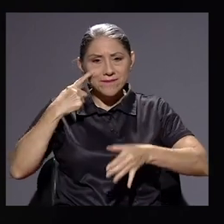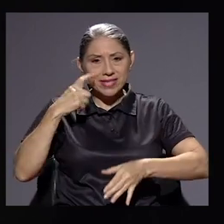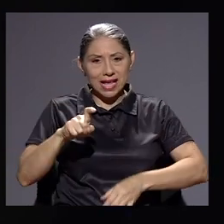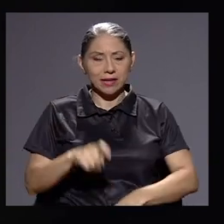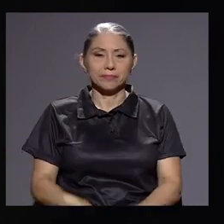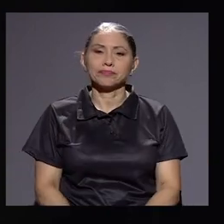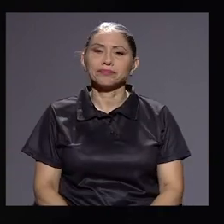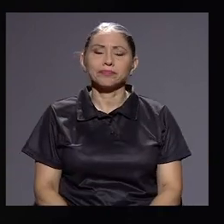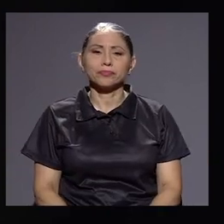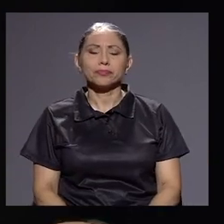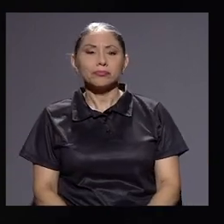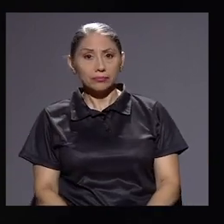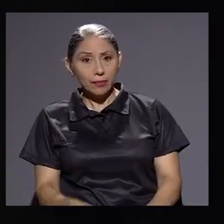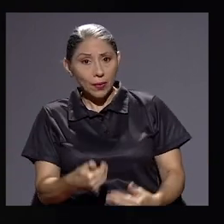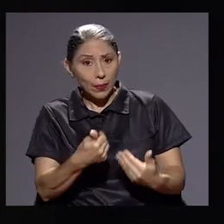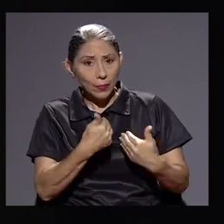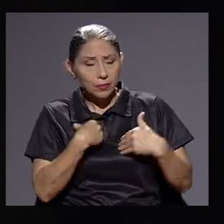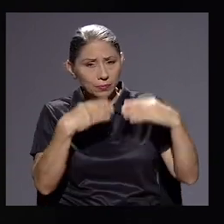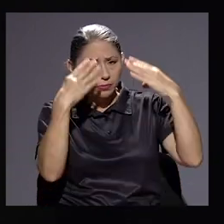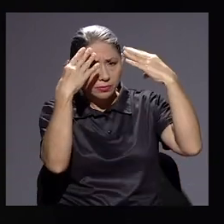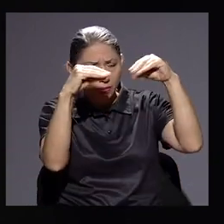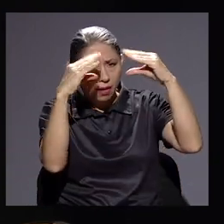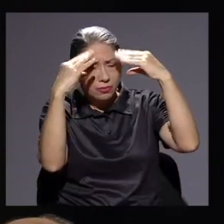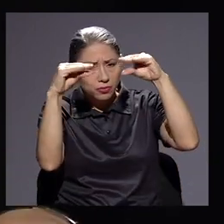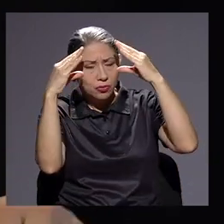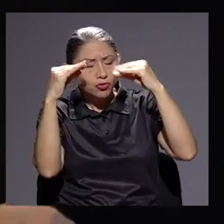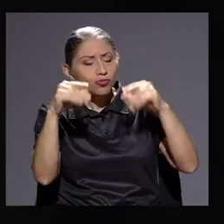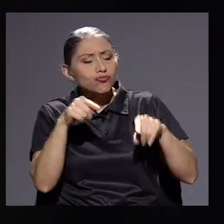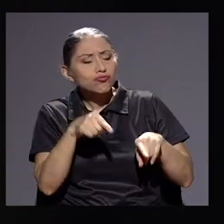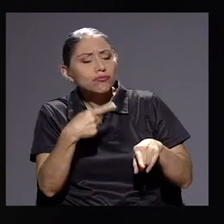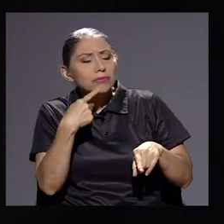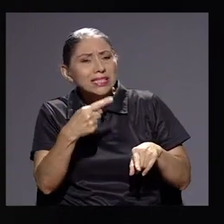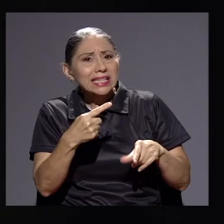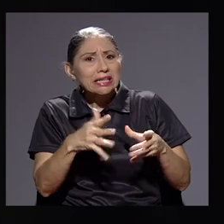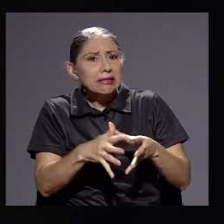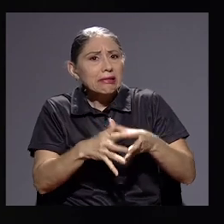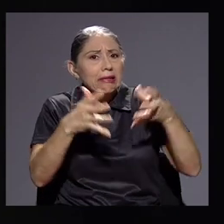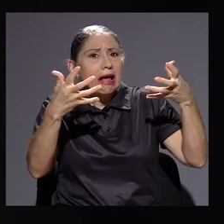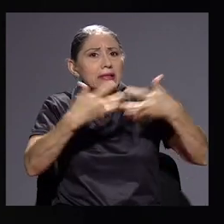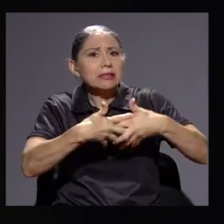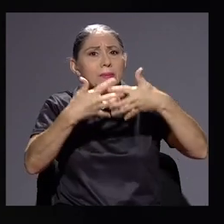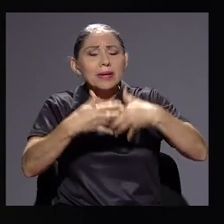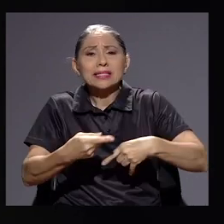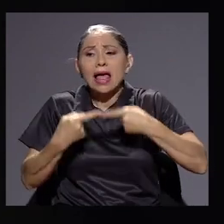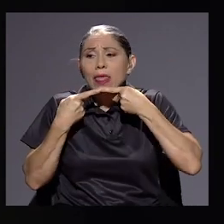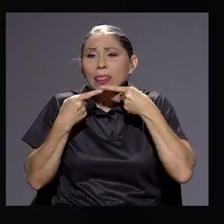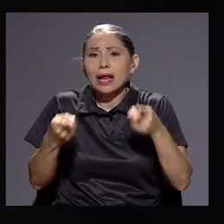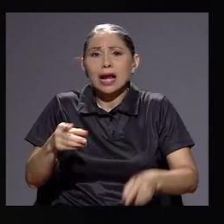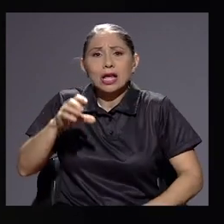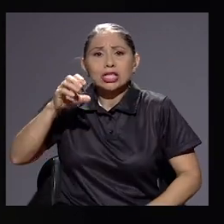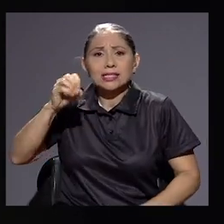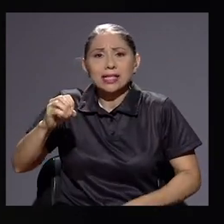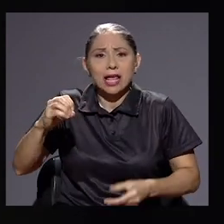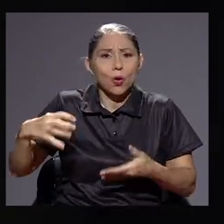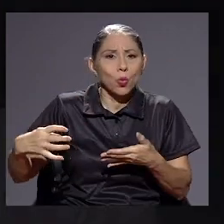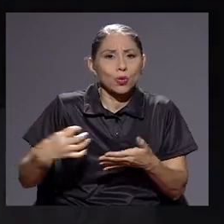datos arrojan que grandes contribuyentes han declarado cero utilidades o pérdidas por años. Voy